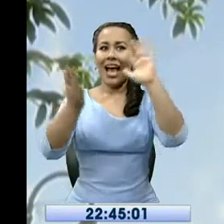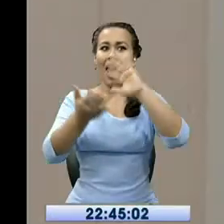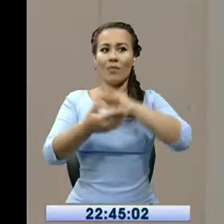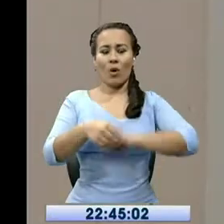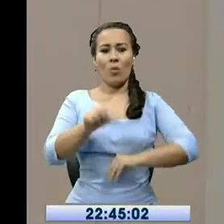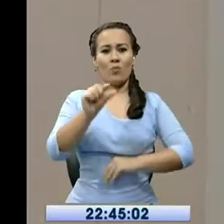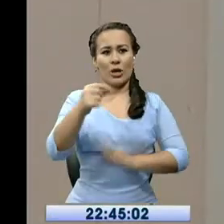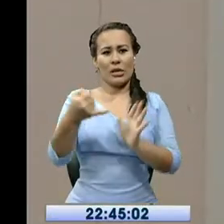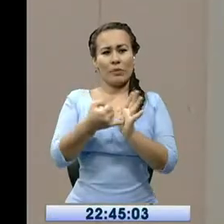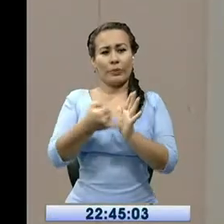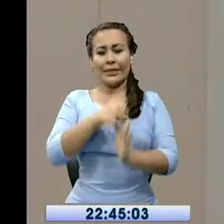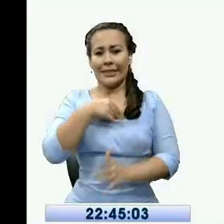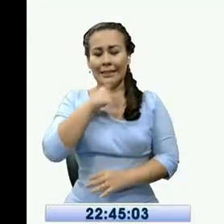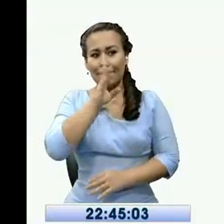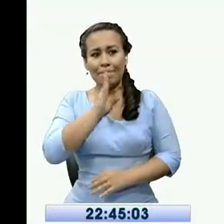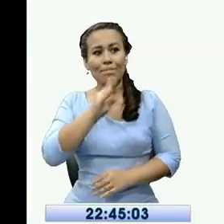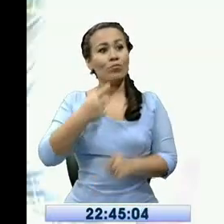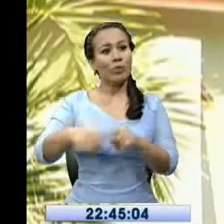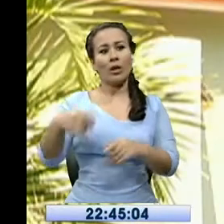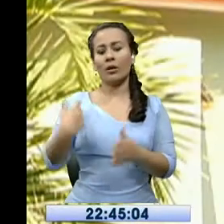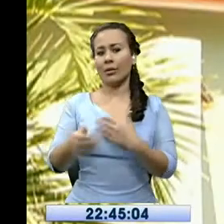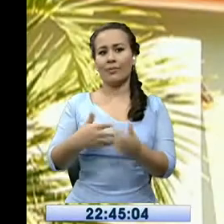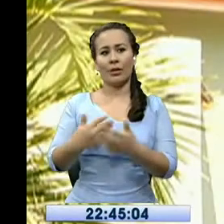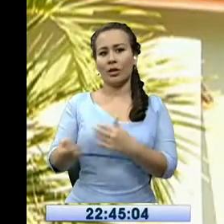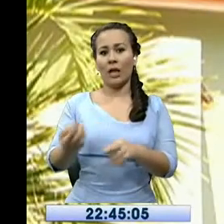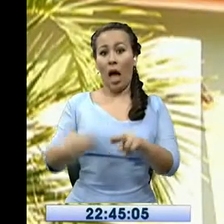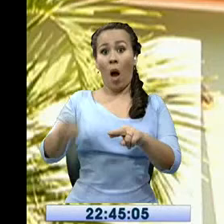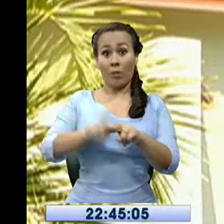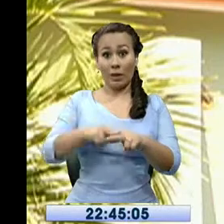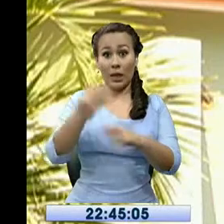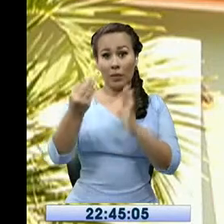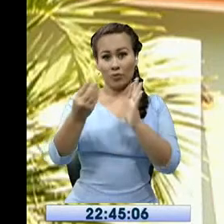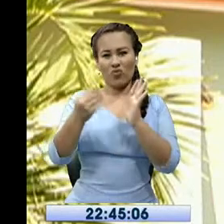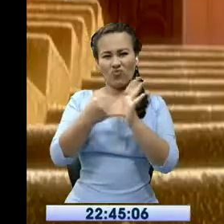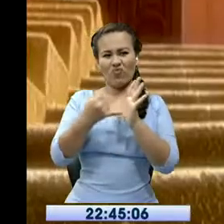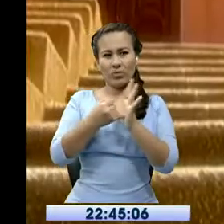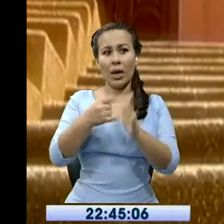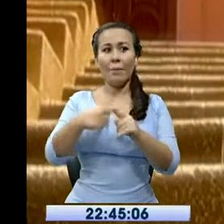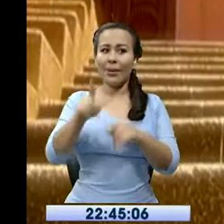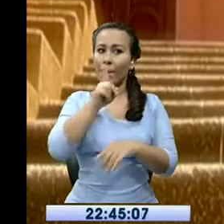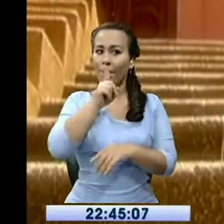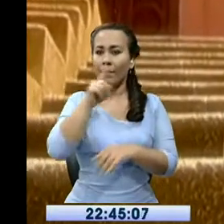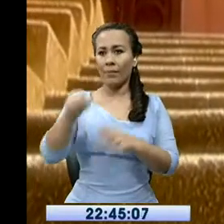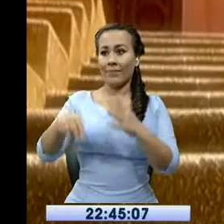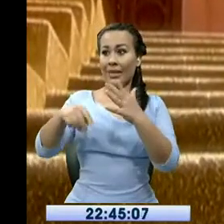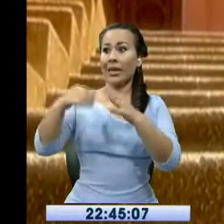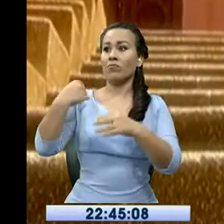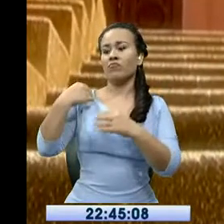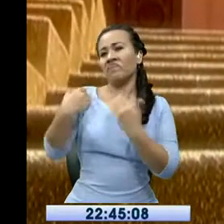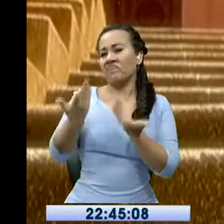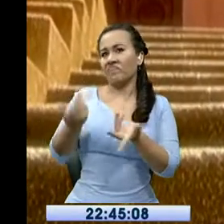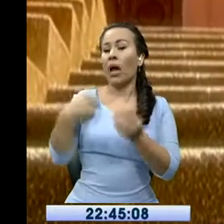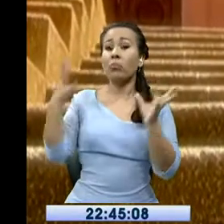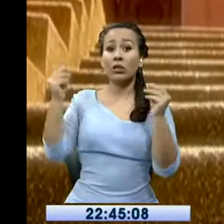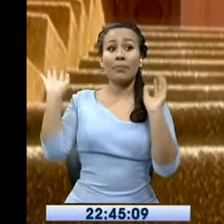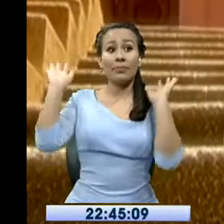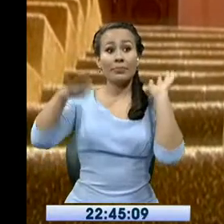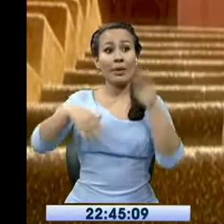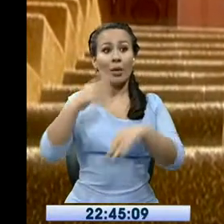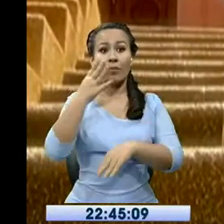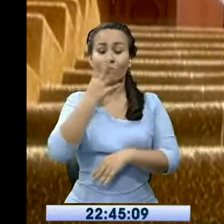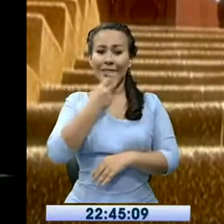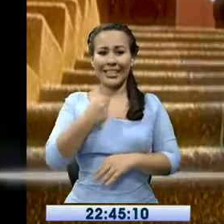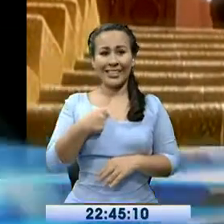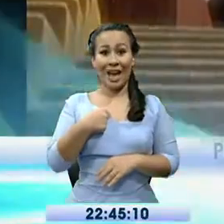impuestos un poquito, pero vale la pena porque estamos mejor, mucho mejor que nosotros. Fue en las lanchas de Durán, que ese era el